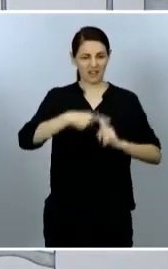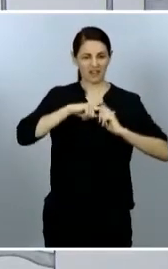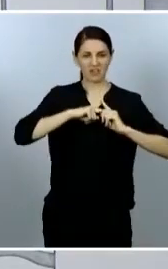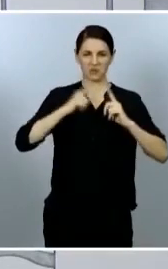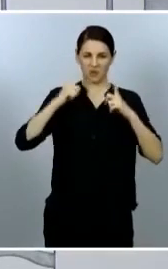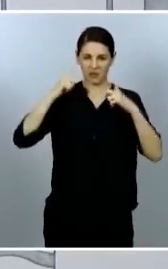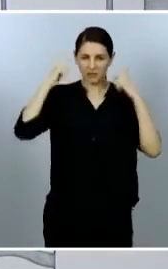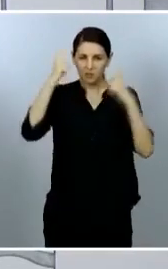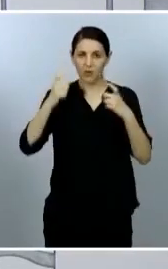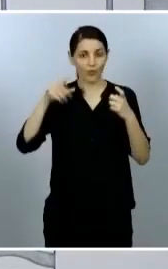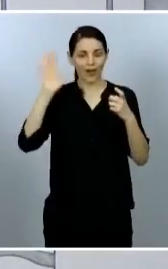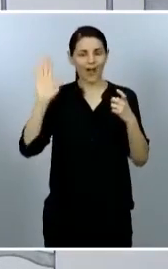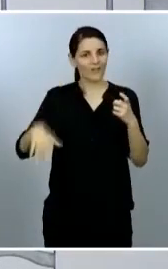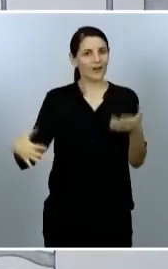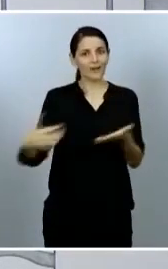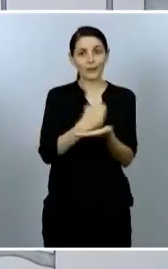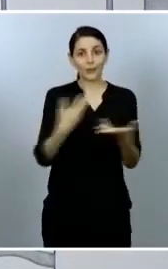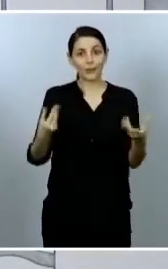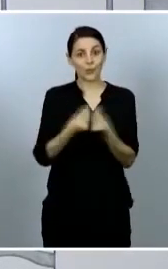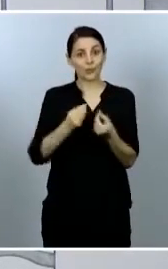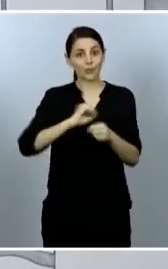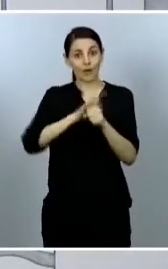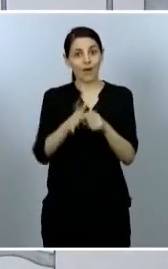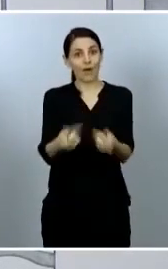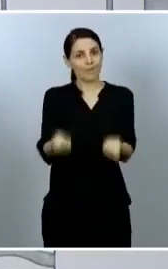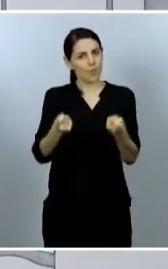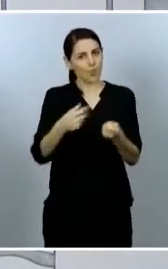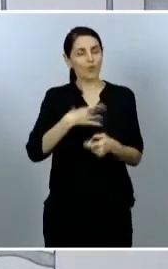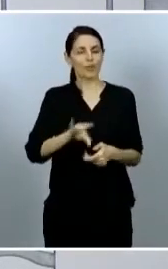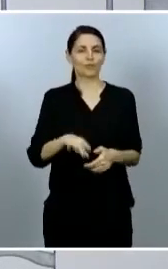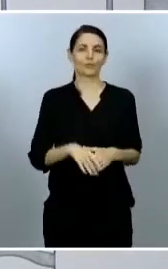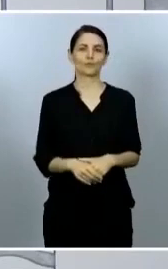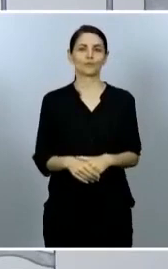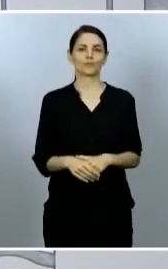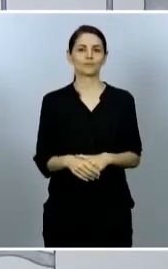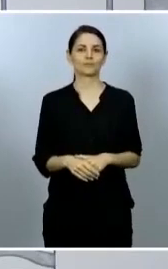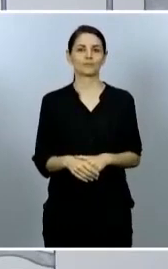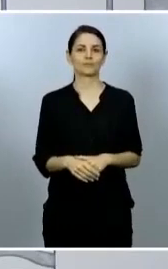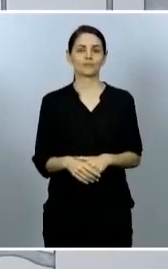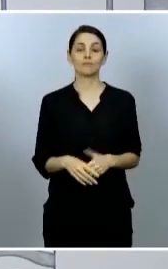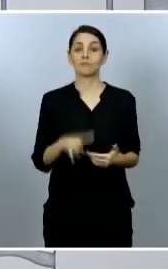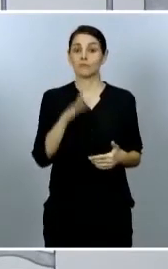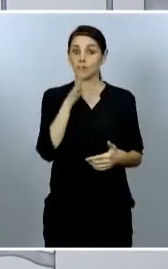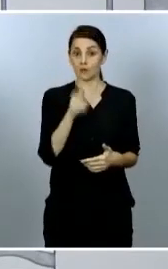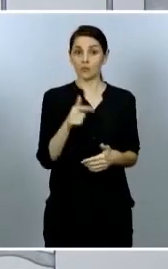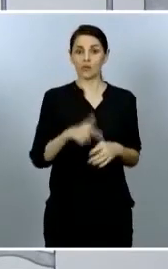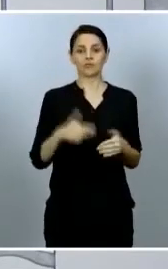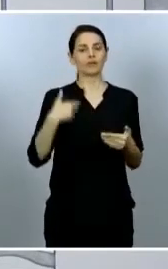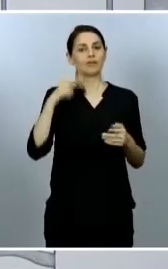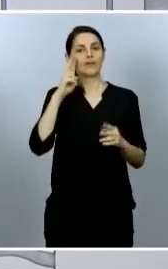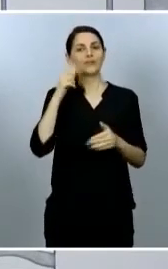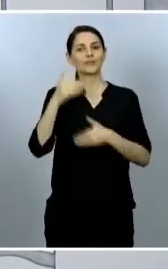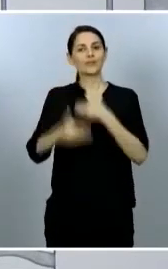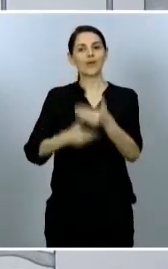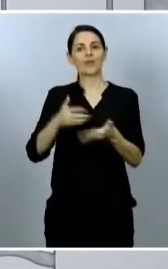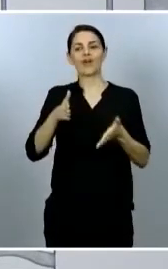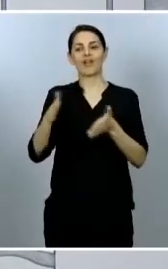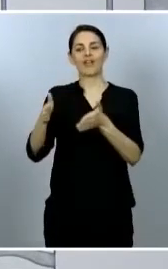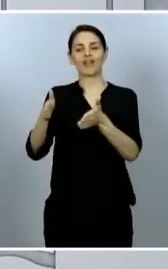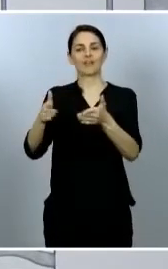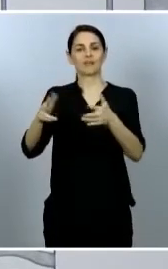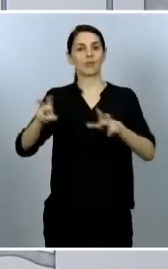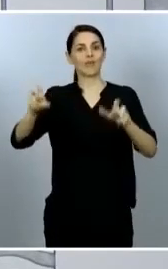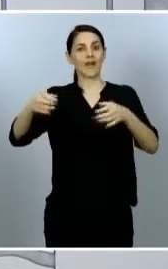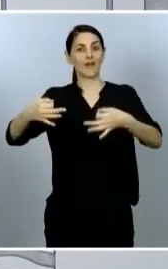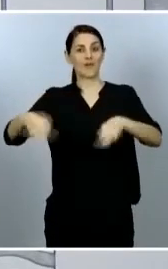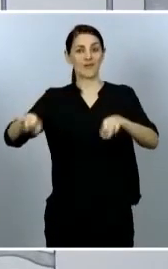al virus. Por eso, en este momento ya afrontamos el camino hacia una nueva normalidad y lo hacemos con ánimo, con